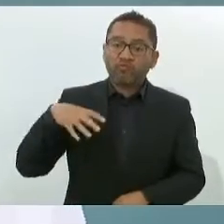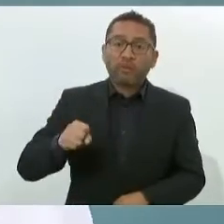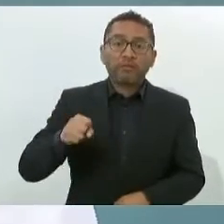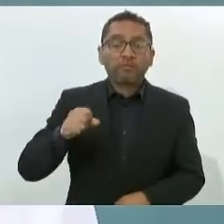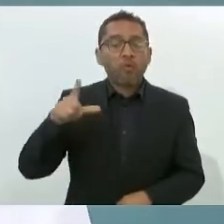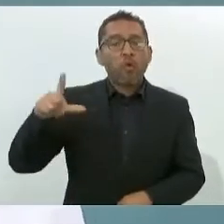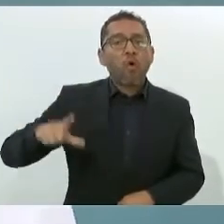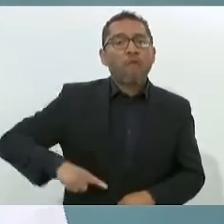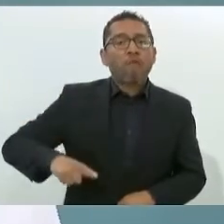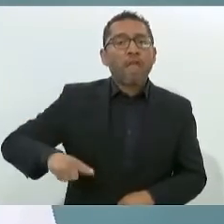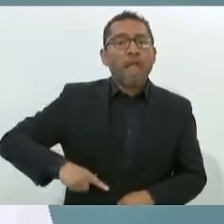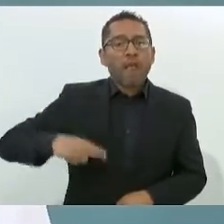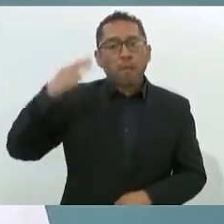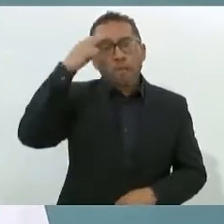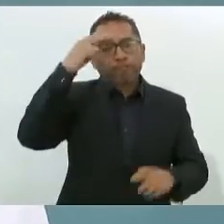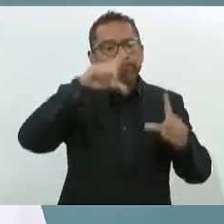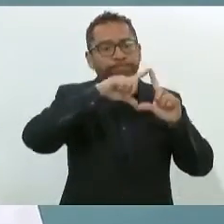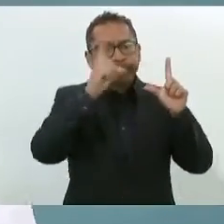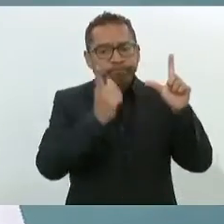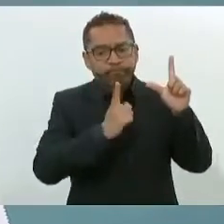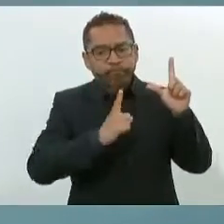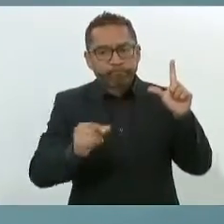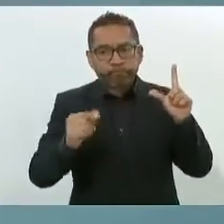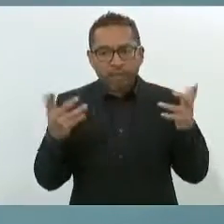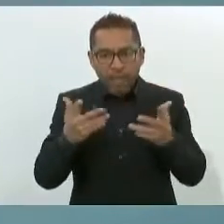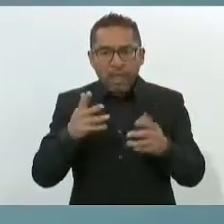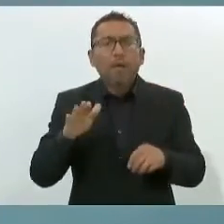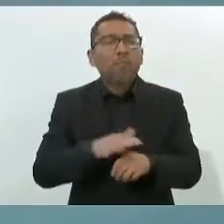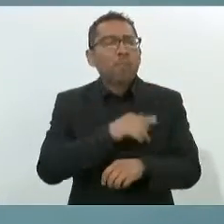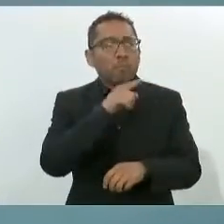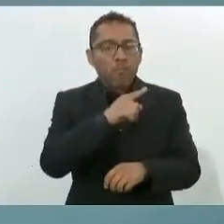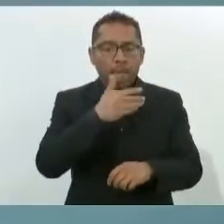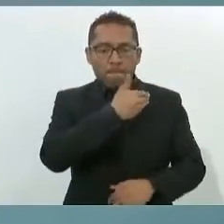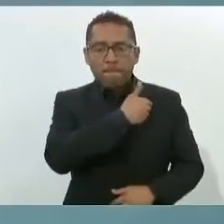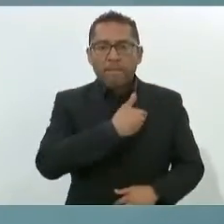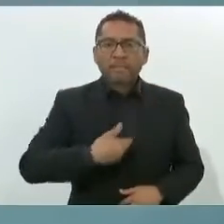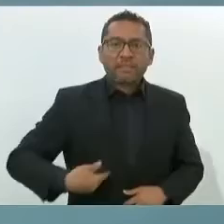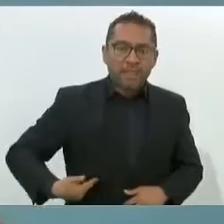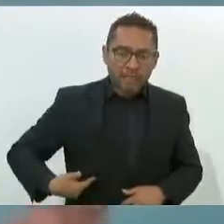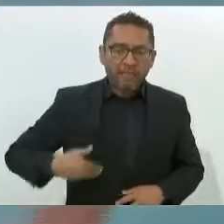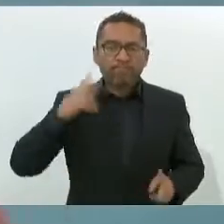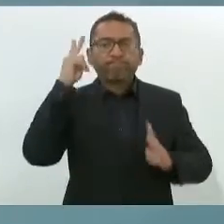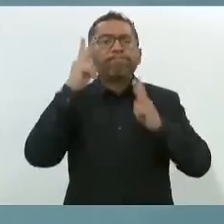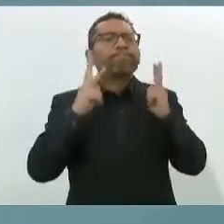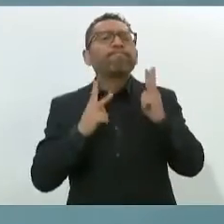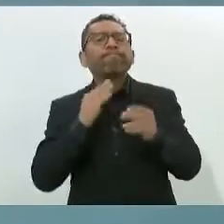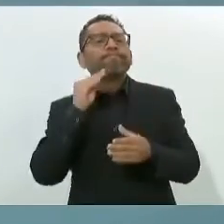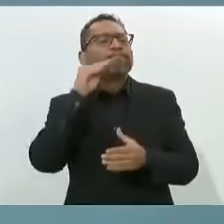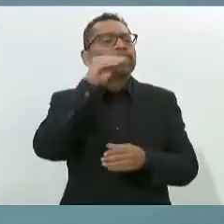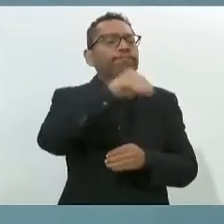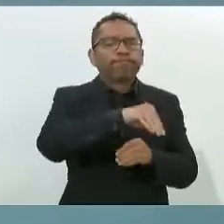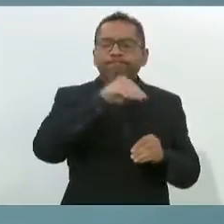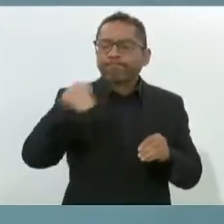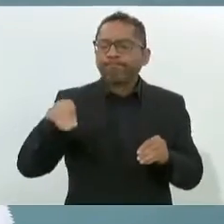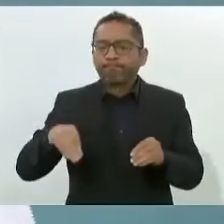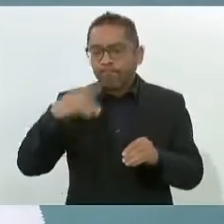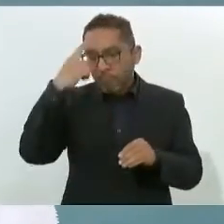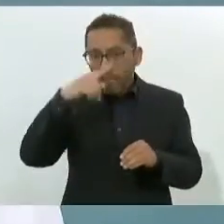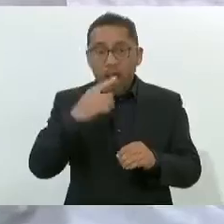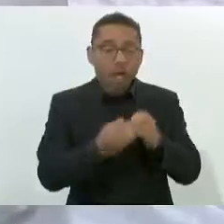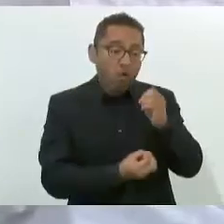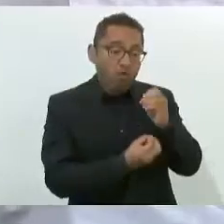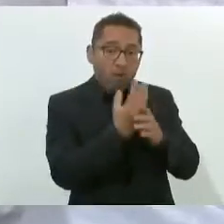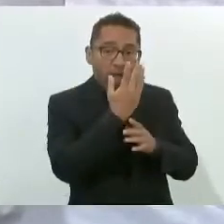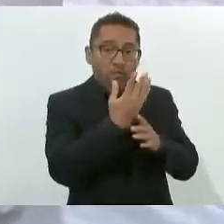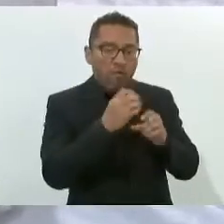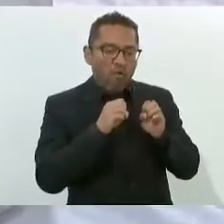para, en esta gira del Presidente, inaugurar y aperturar varios cuarteles de la Guardia Nacional,